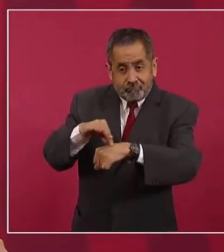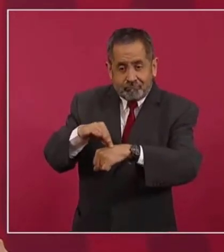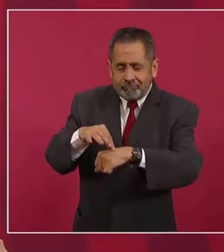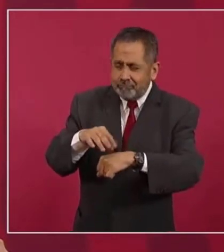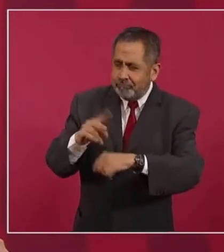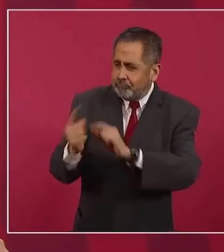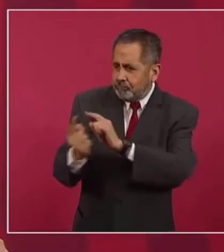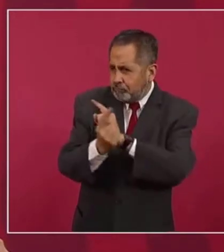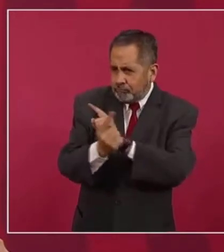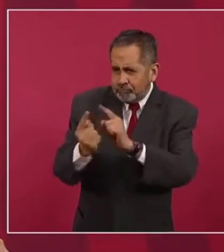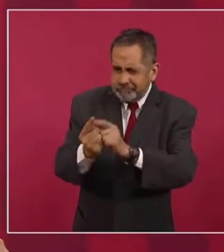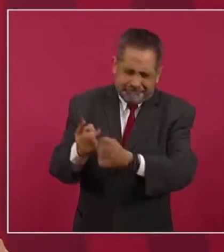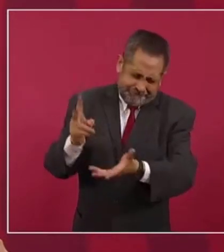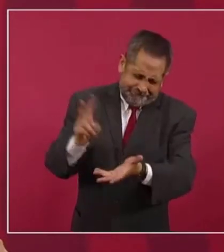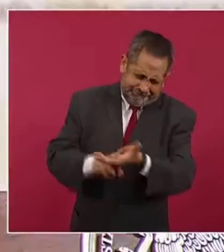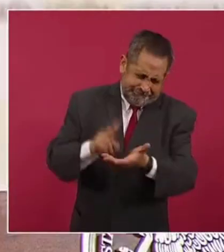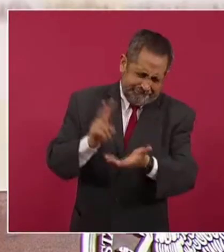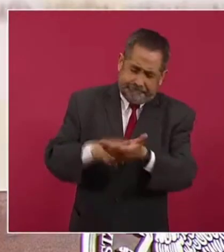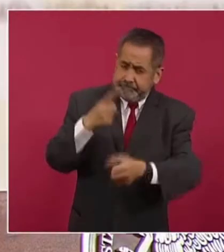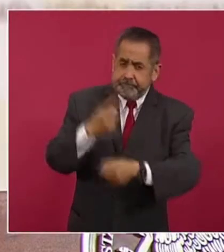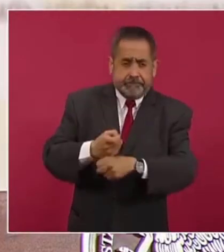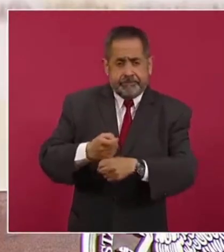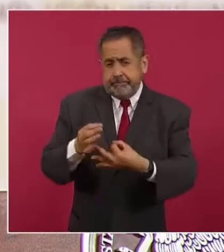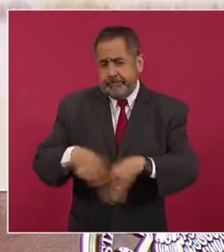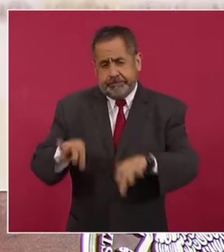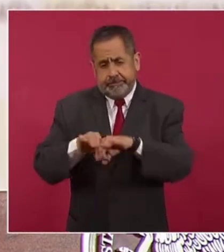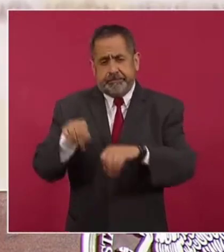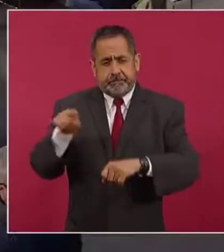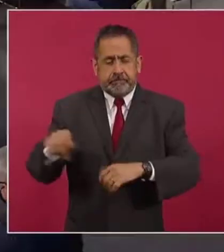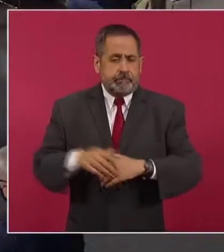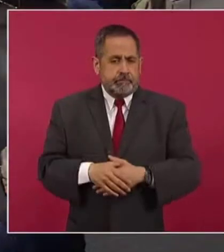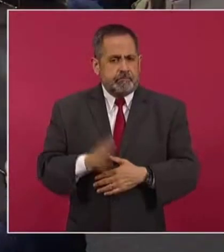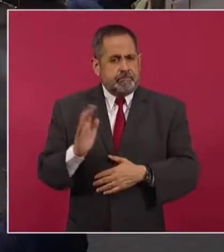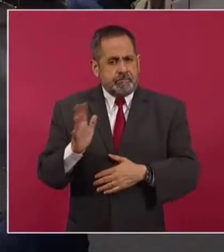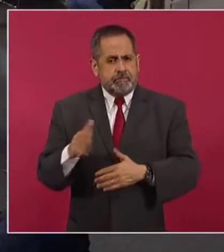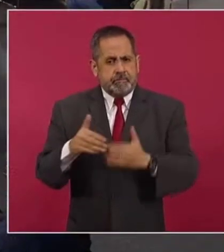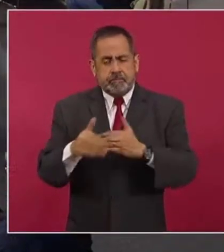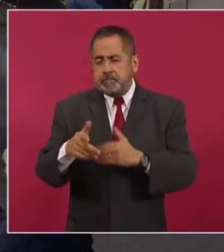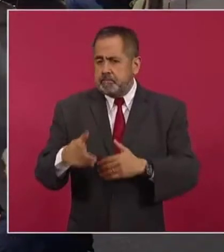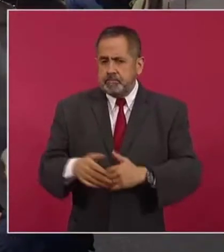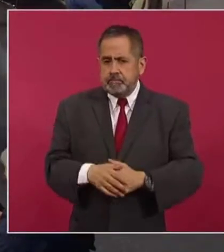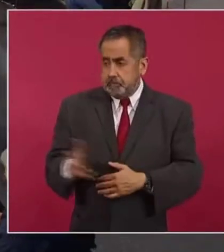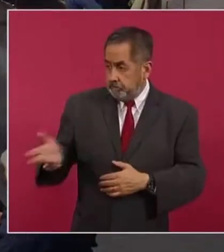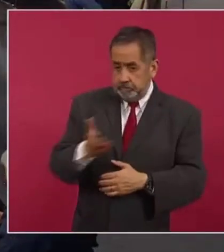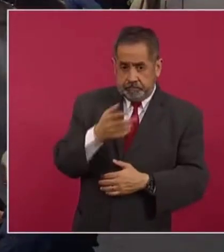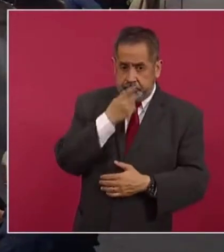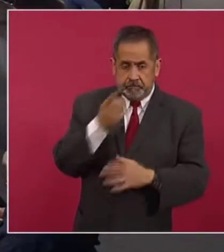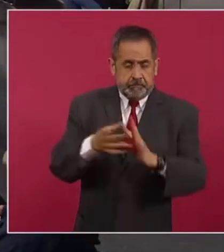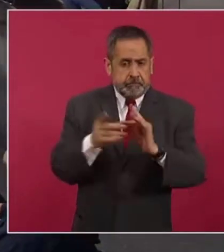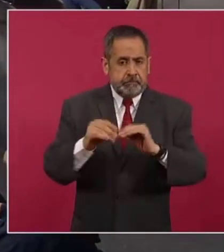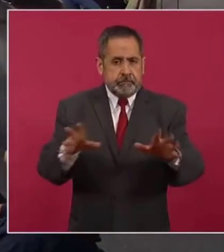Entonces, ya se ha ido avanzando. ¿Tienes el dato? Sí, sí, presidente.